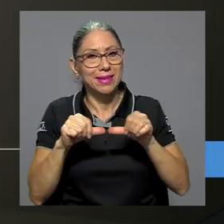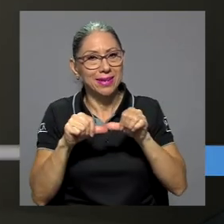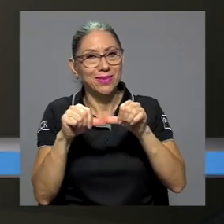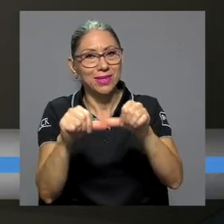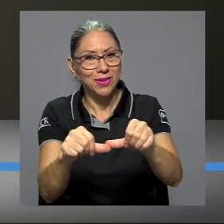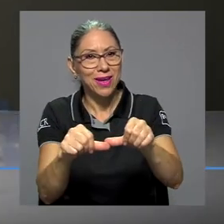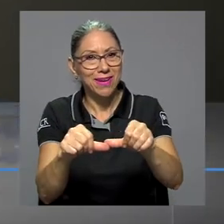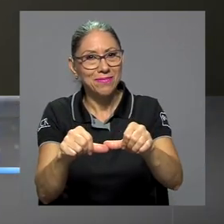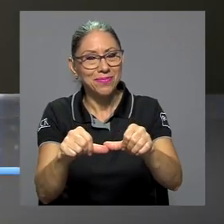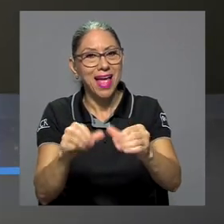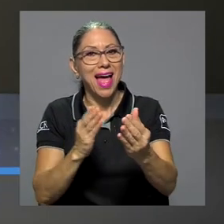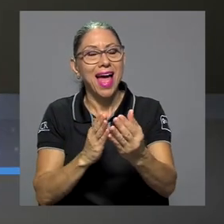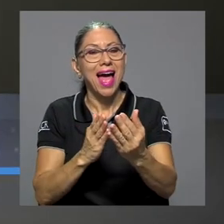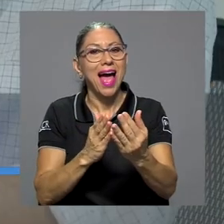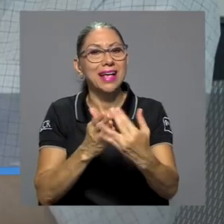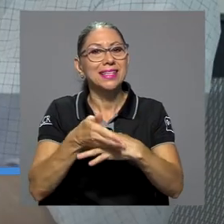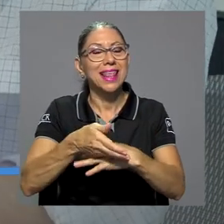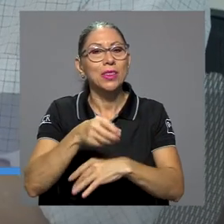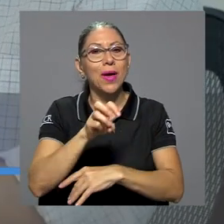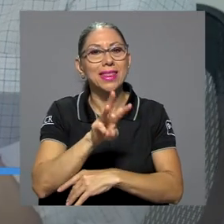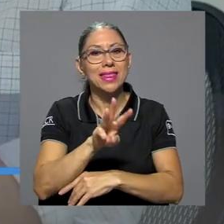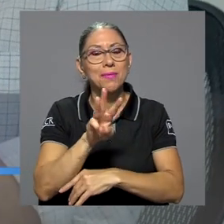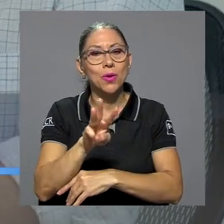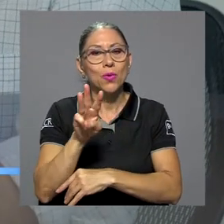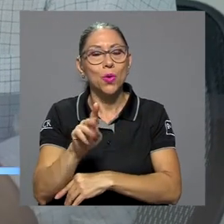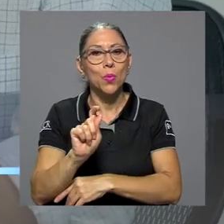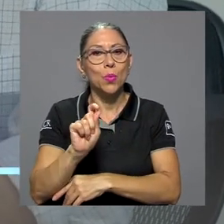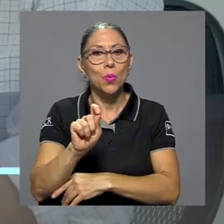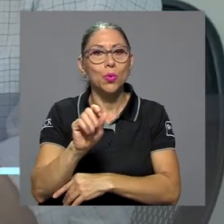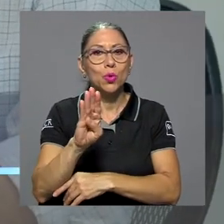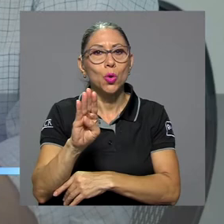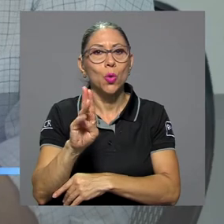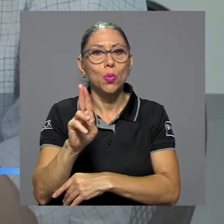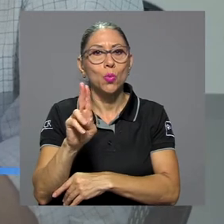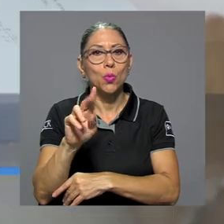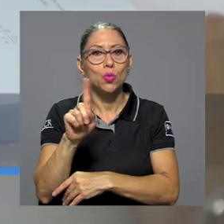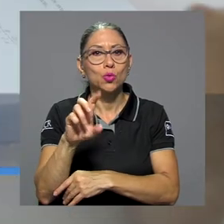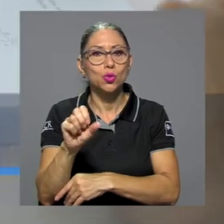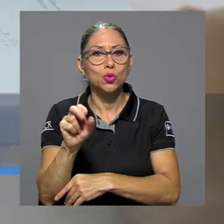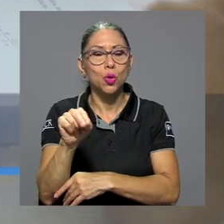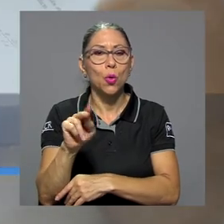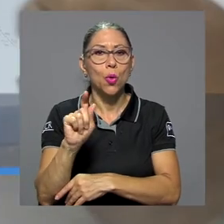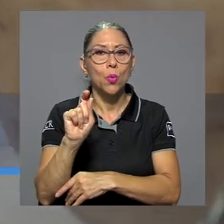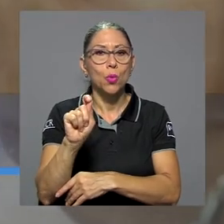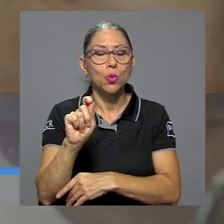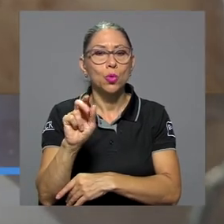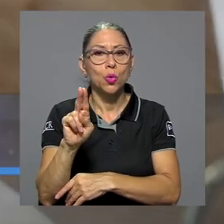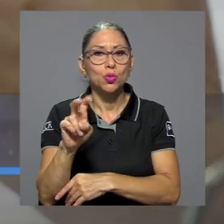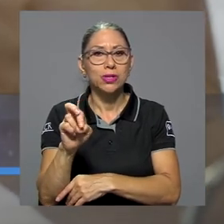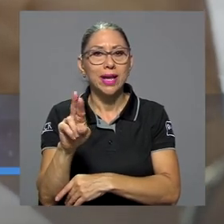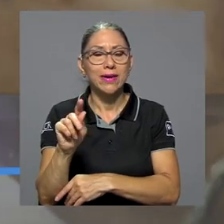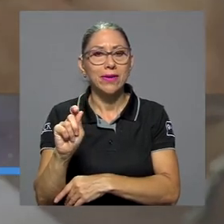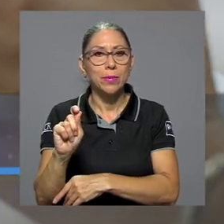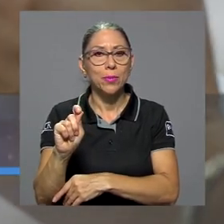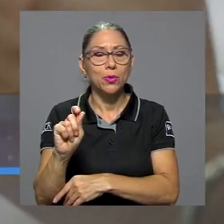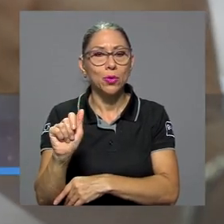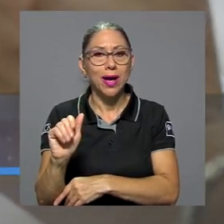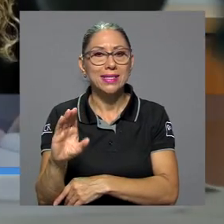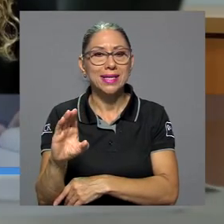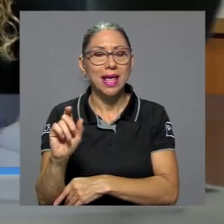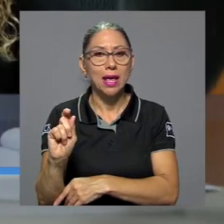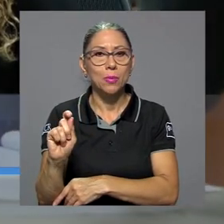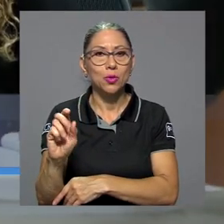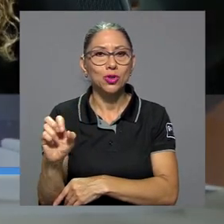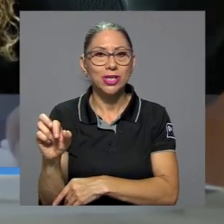accediendo a www.buzon.ucr.ac.cr,